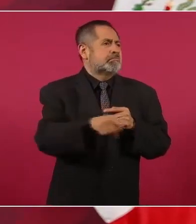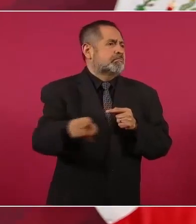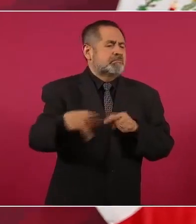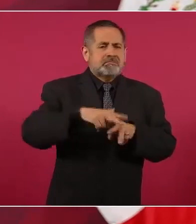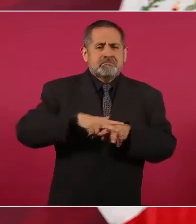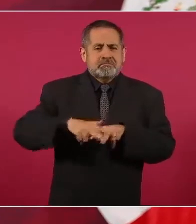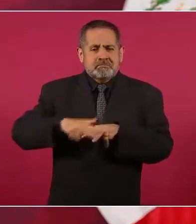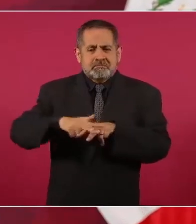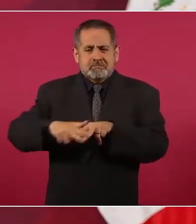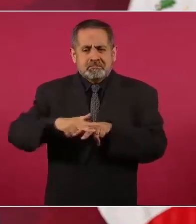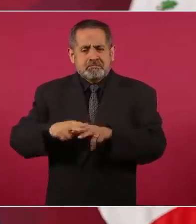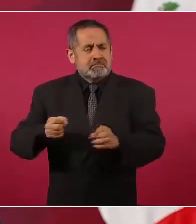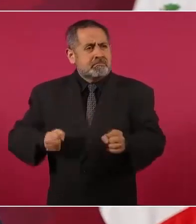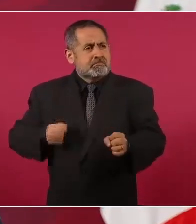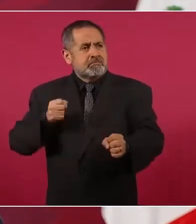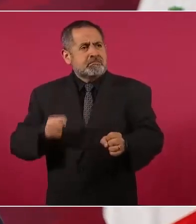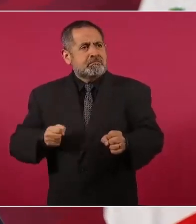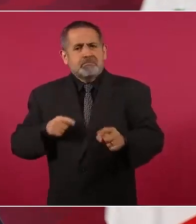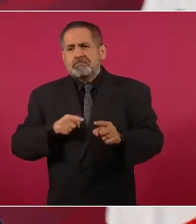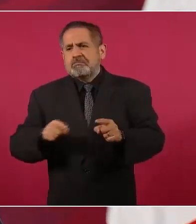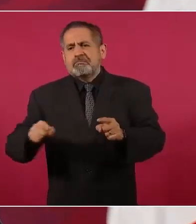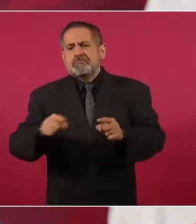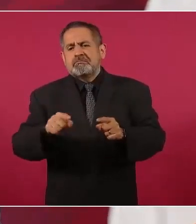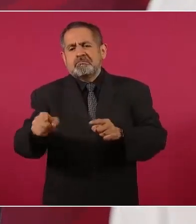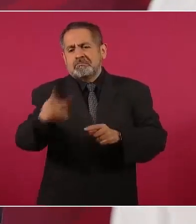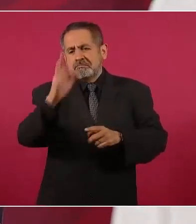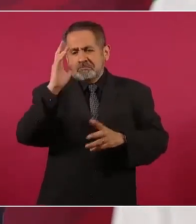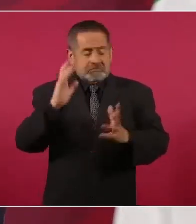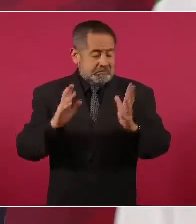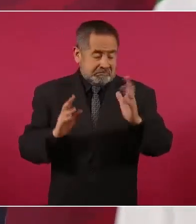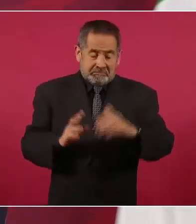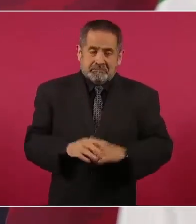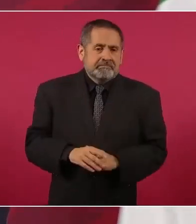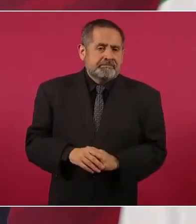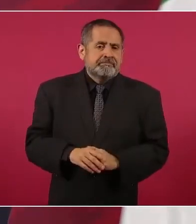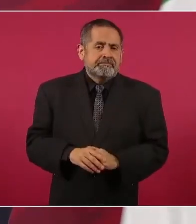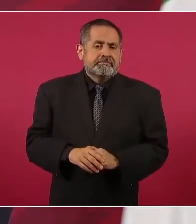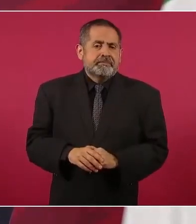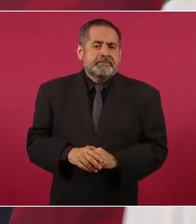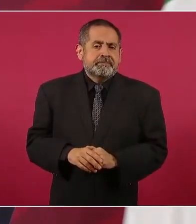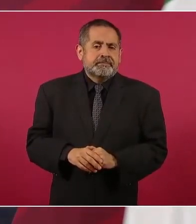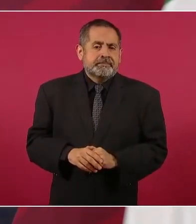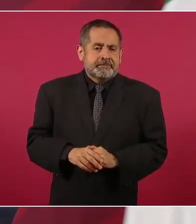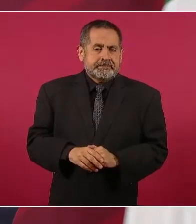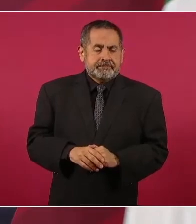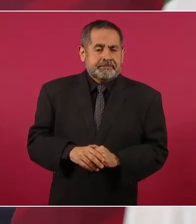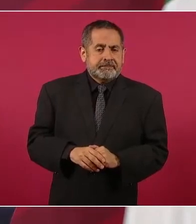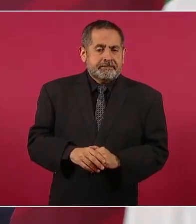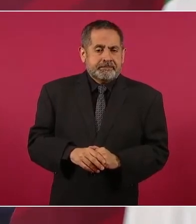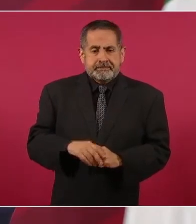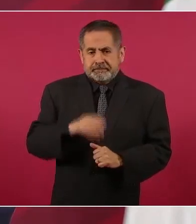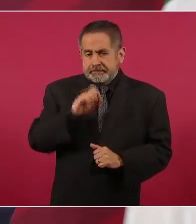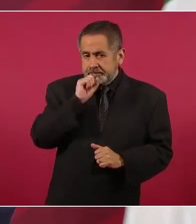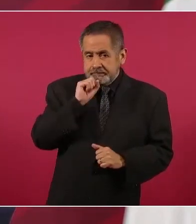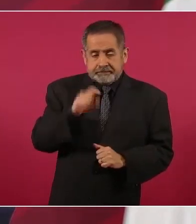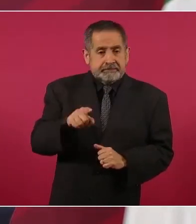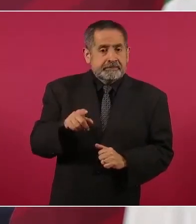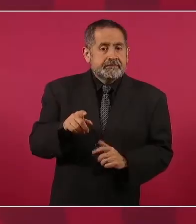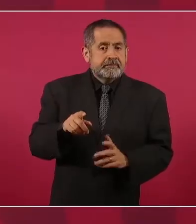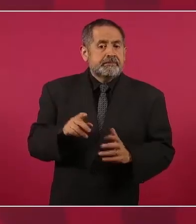y también daba concesiones,